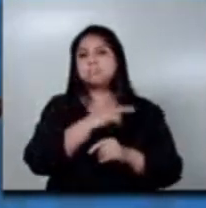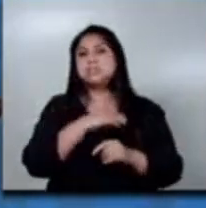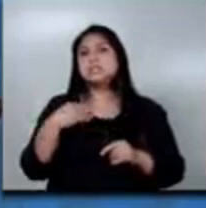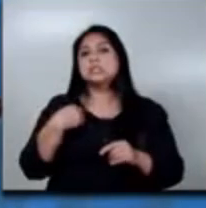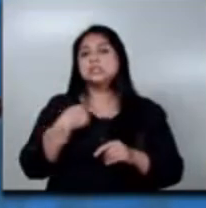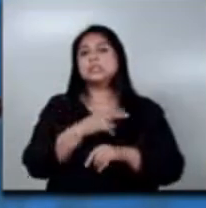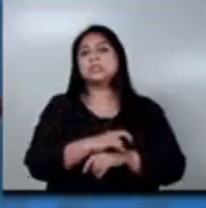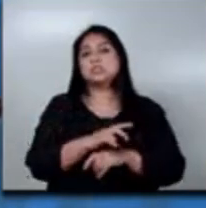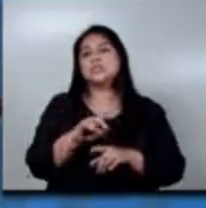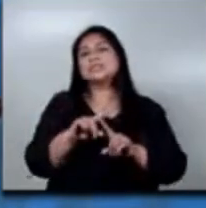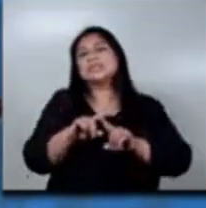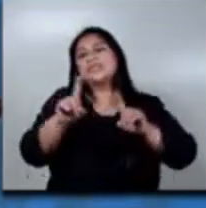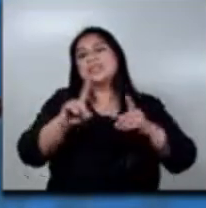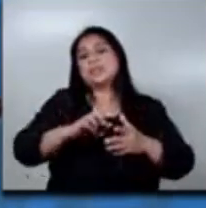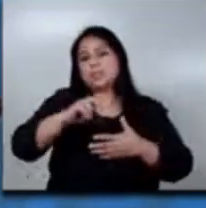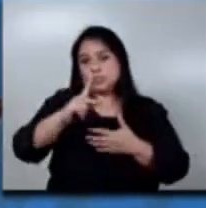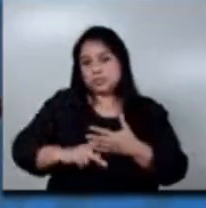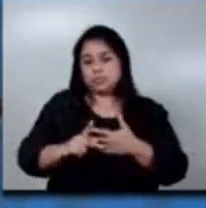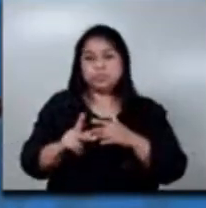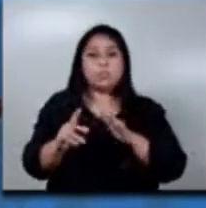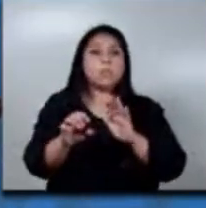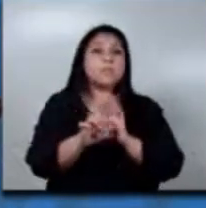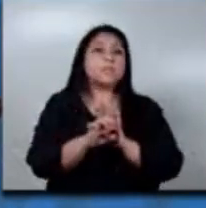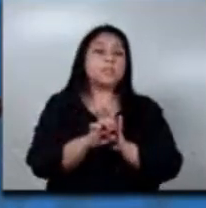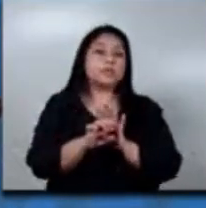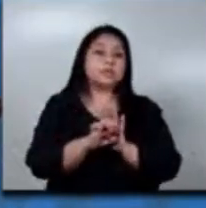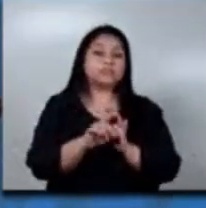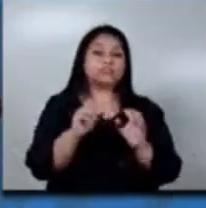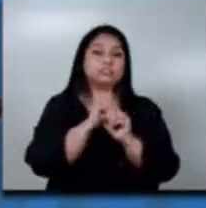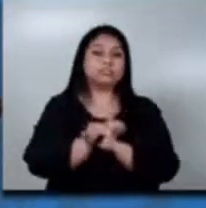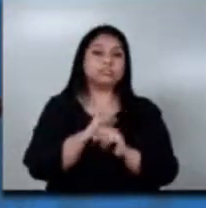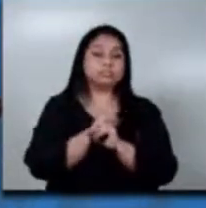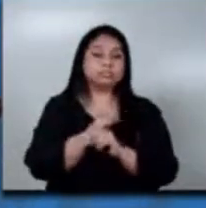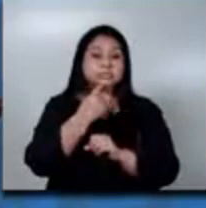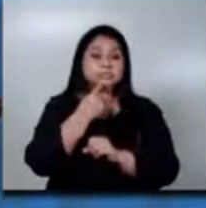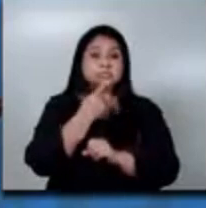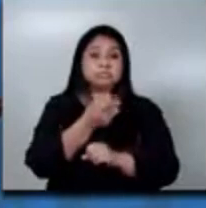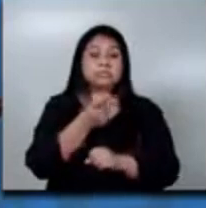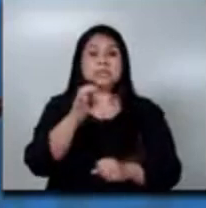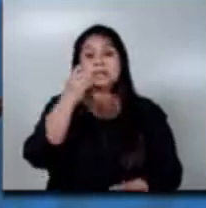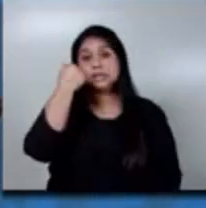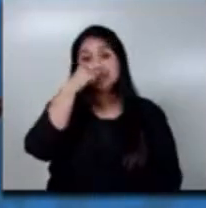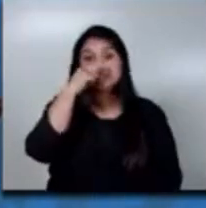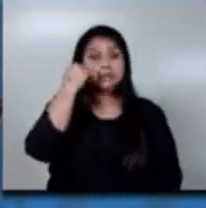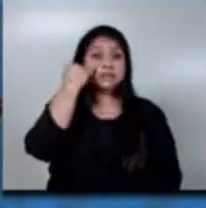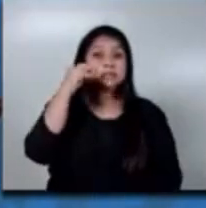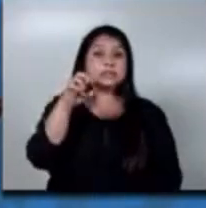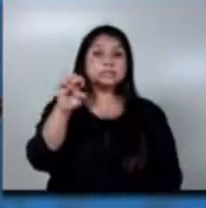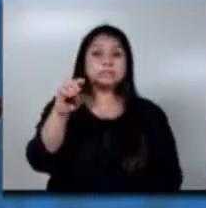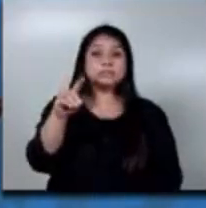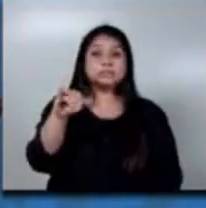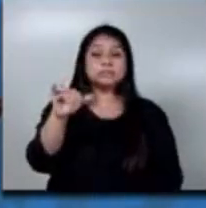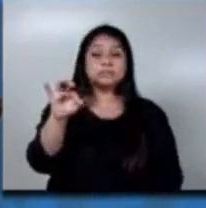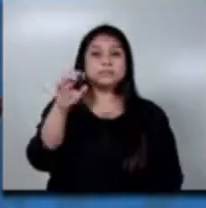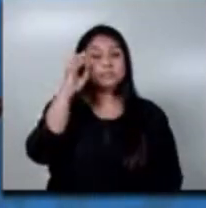intervenciones. En el caso de una estrategia que se ha denominado estipendio por acciones, que es dirigido